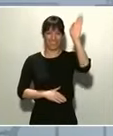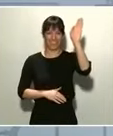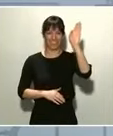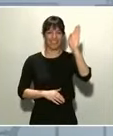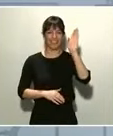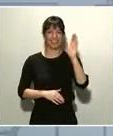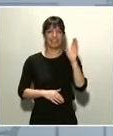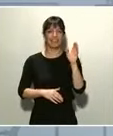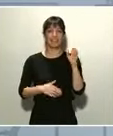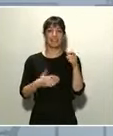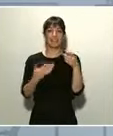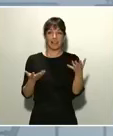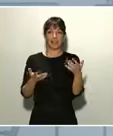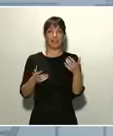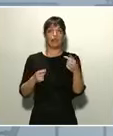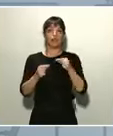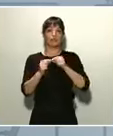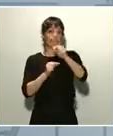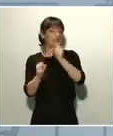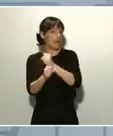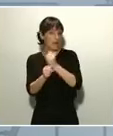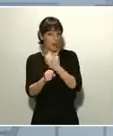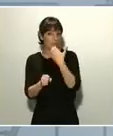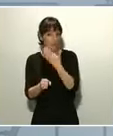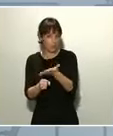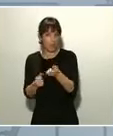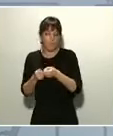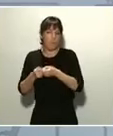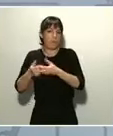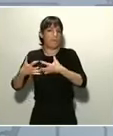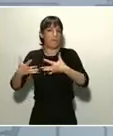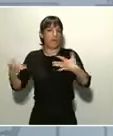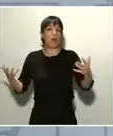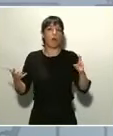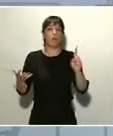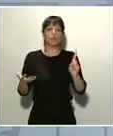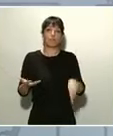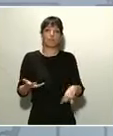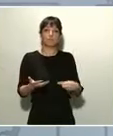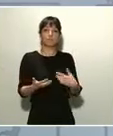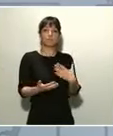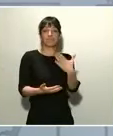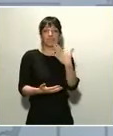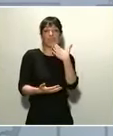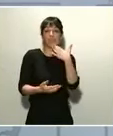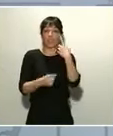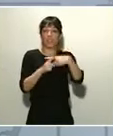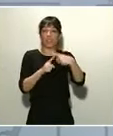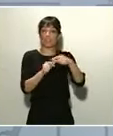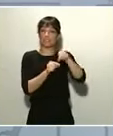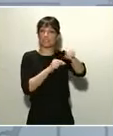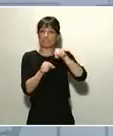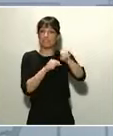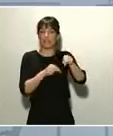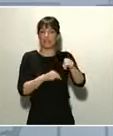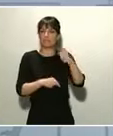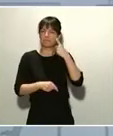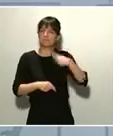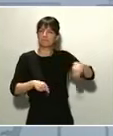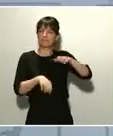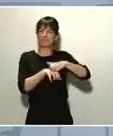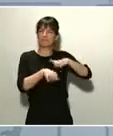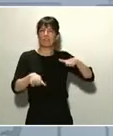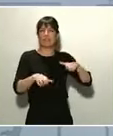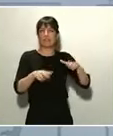las formas de teletrabajo, como el recurso a todas las ofertas de entretenimiento a distancia que están siendo utilizadas por los españoles en sus hogares.